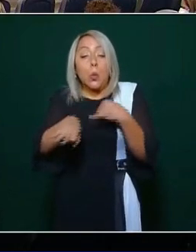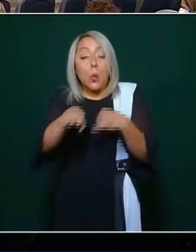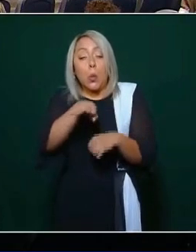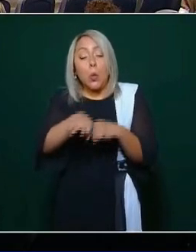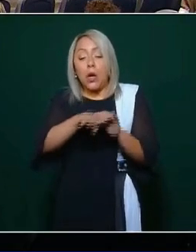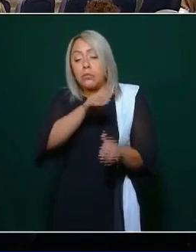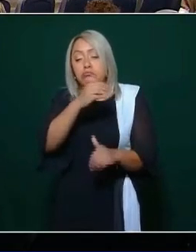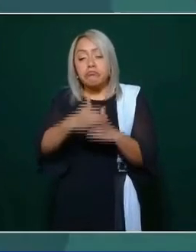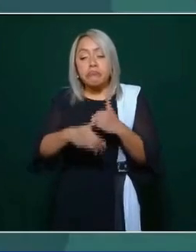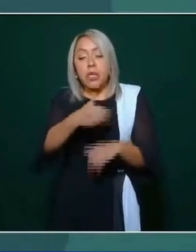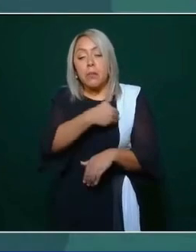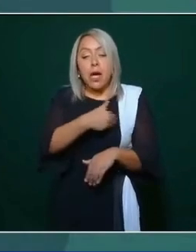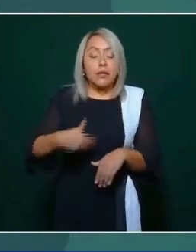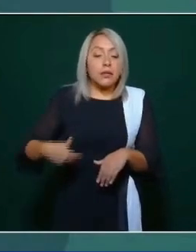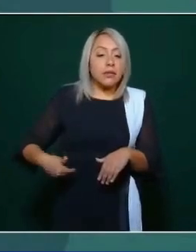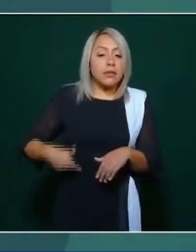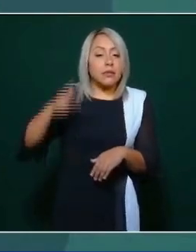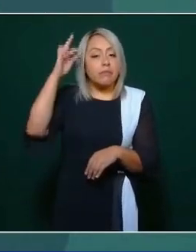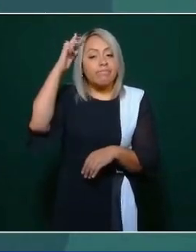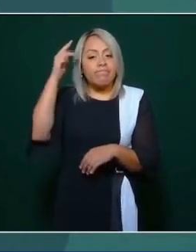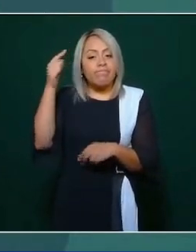pues se enfrenta